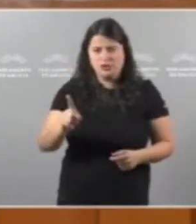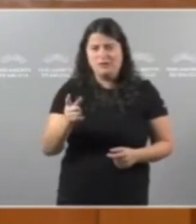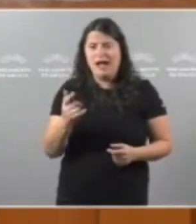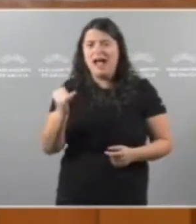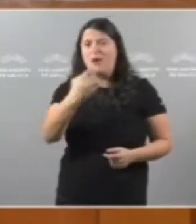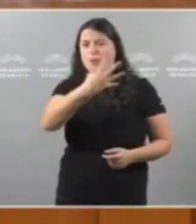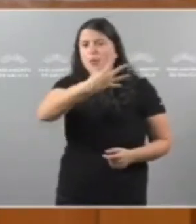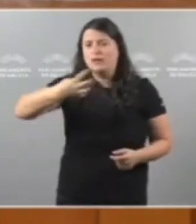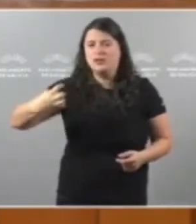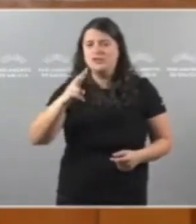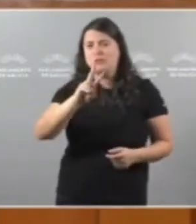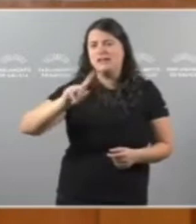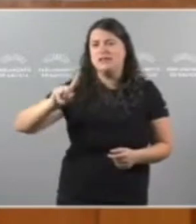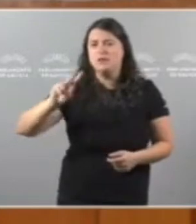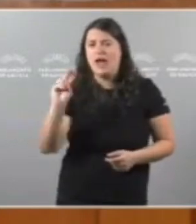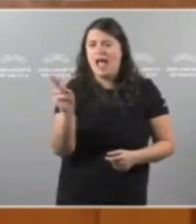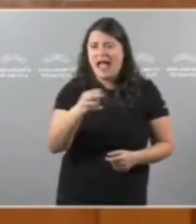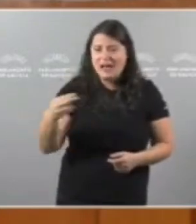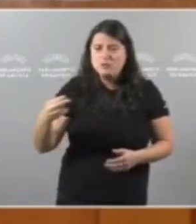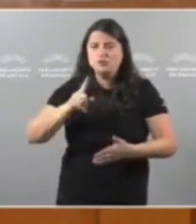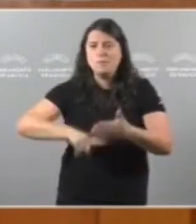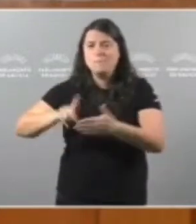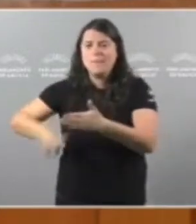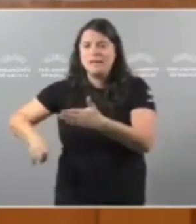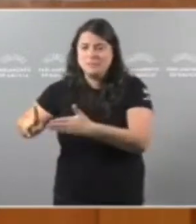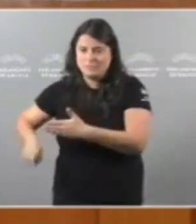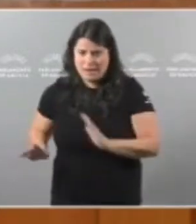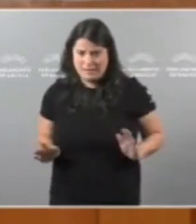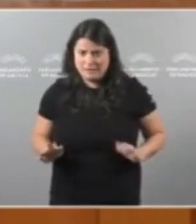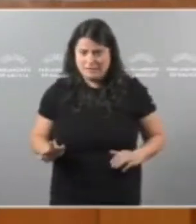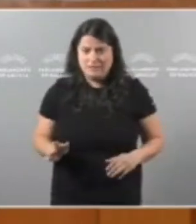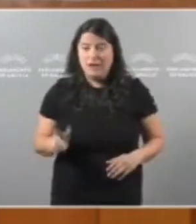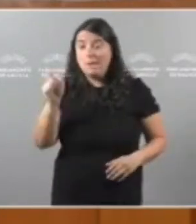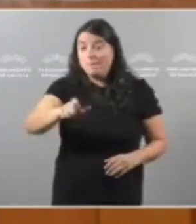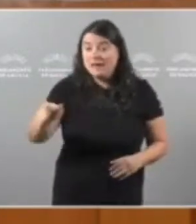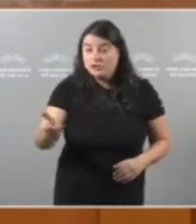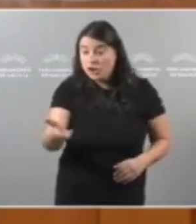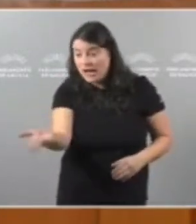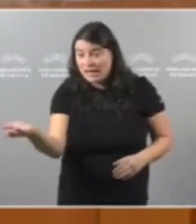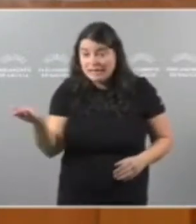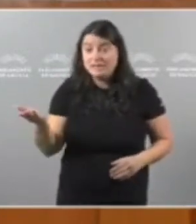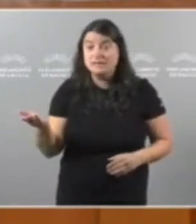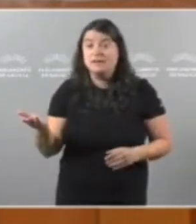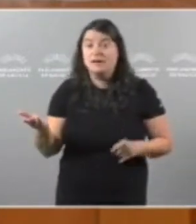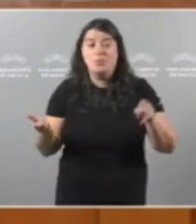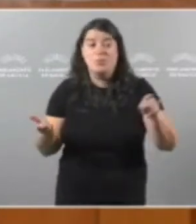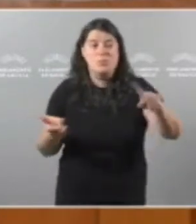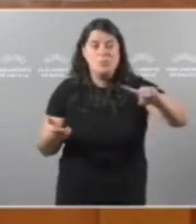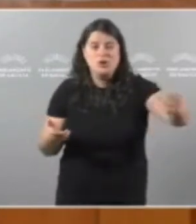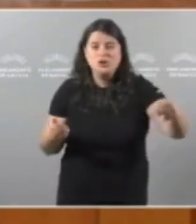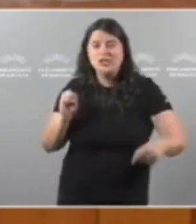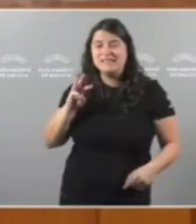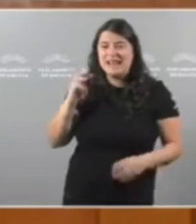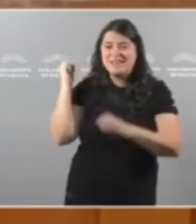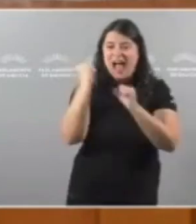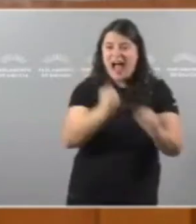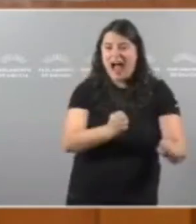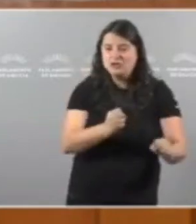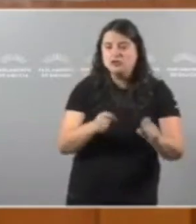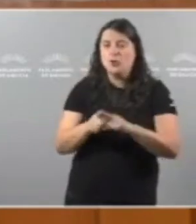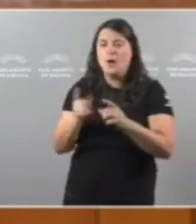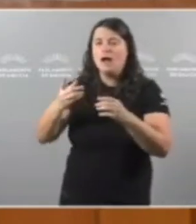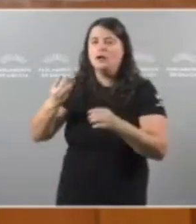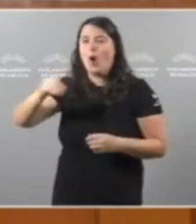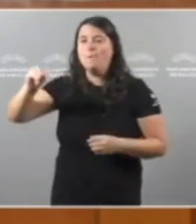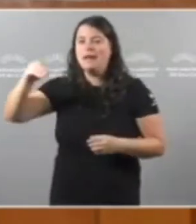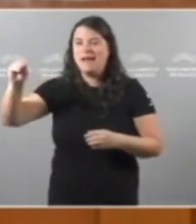421 euros o mes E para esas persoas Vostedes levan 13 anos Conxelando o complemento